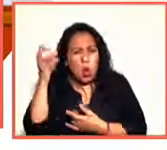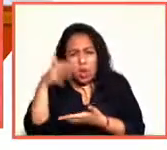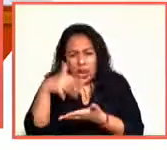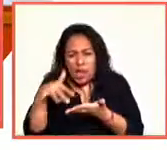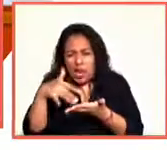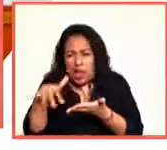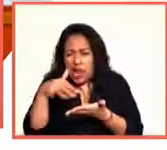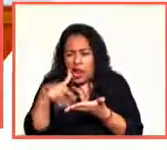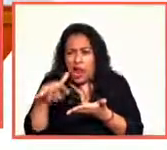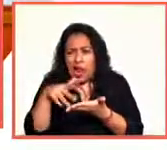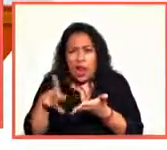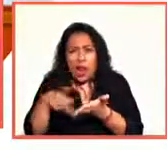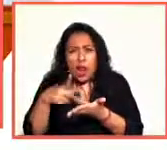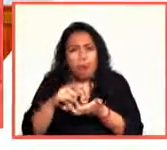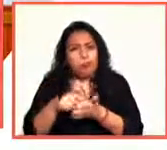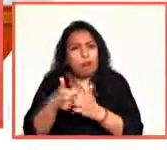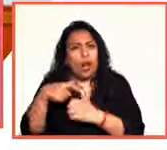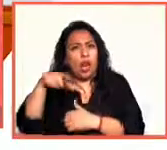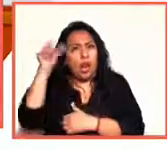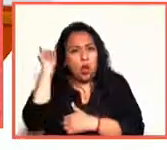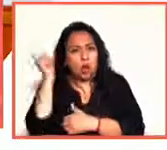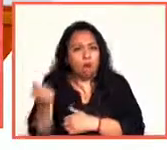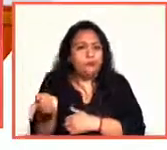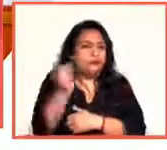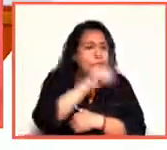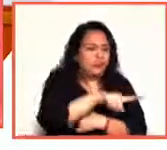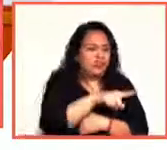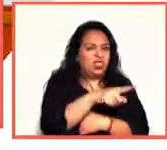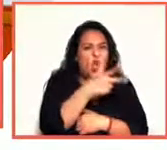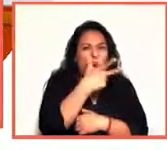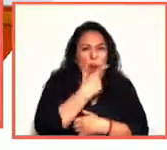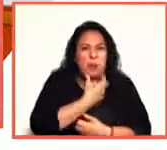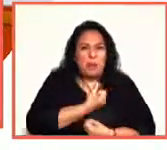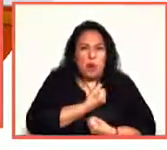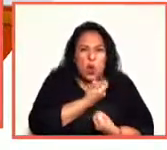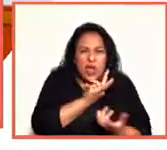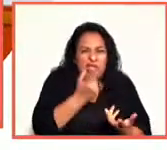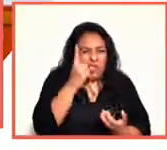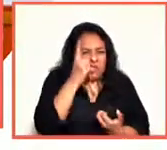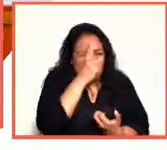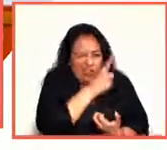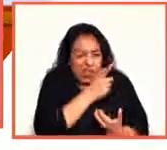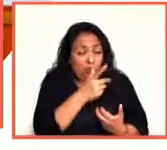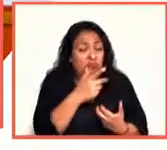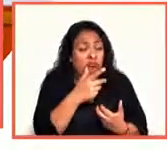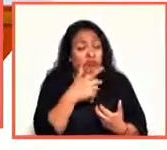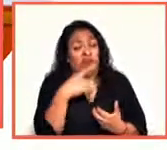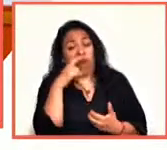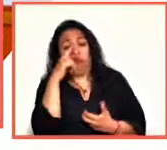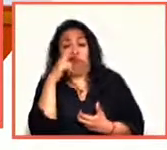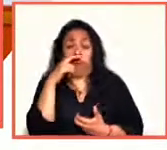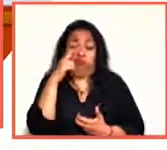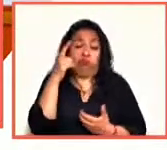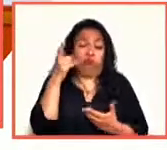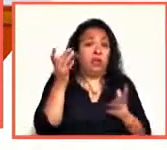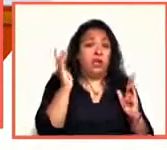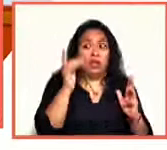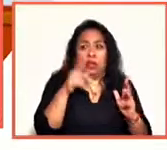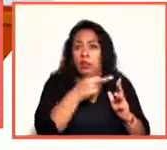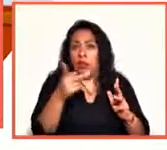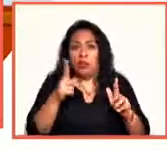¿sí? Y el poeta complicado, suntuoso, complejo, laberíntico, dicen, bueno, pueden ser más diferentes, y sin embargo,